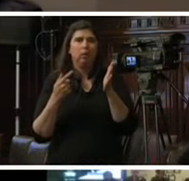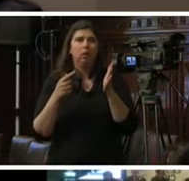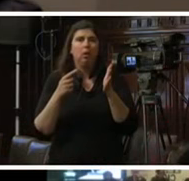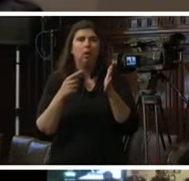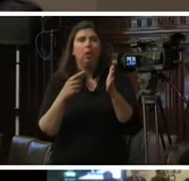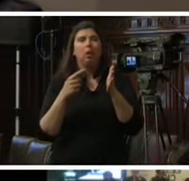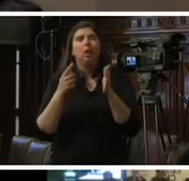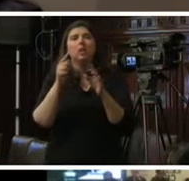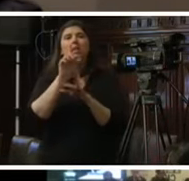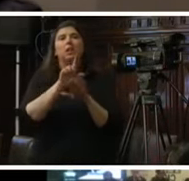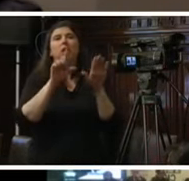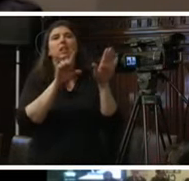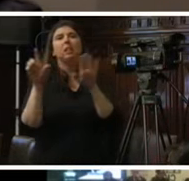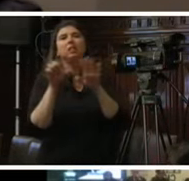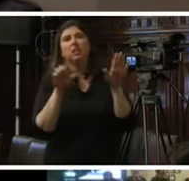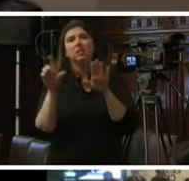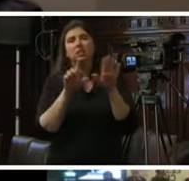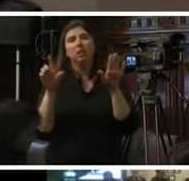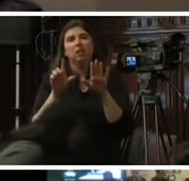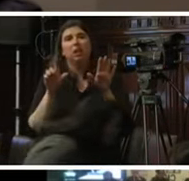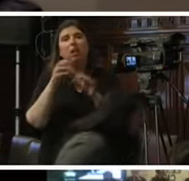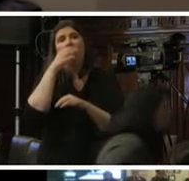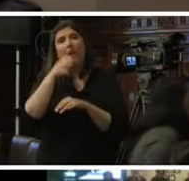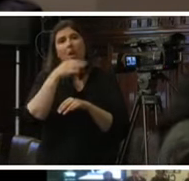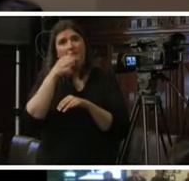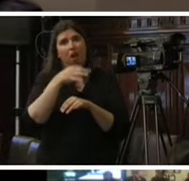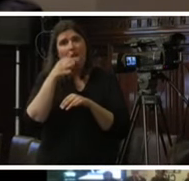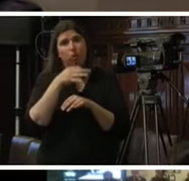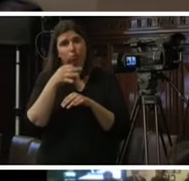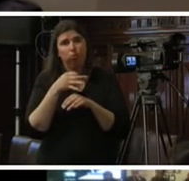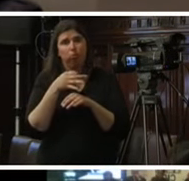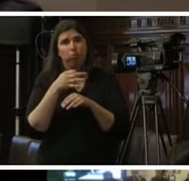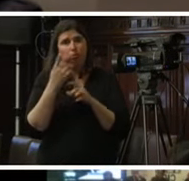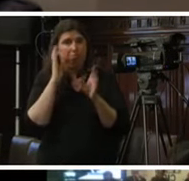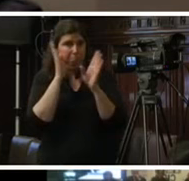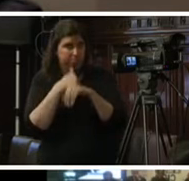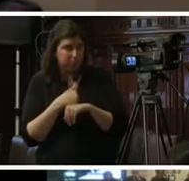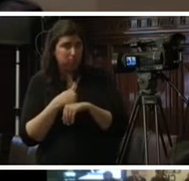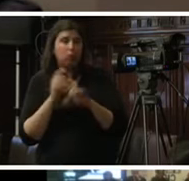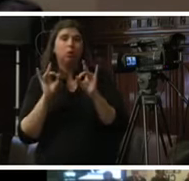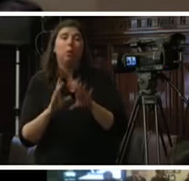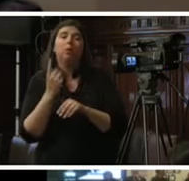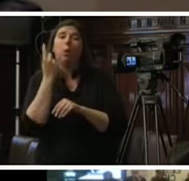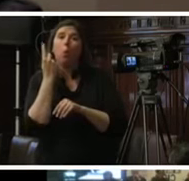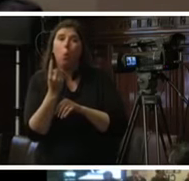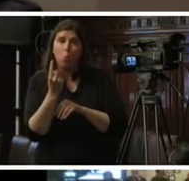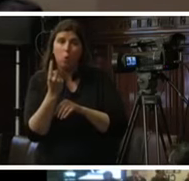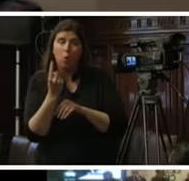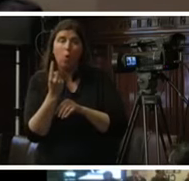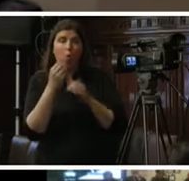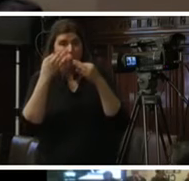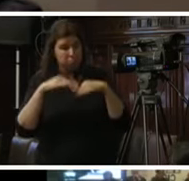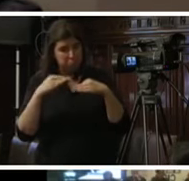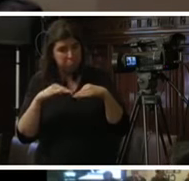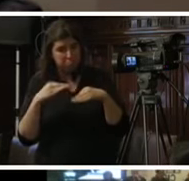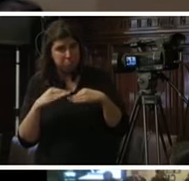77 fueron declarados improcedentes y solo uno fue declarado procedente